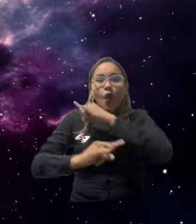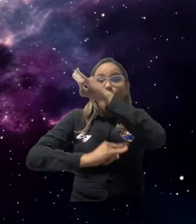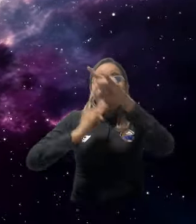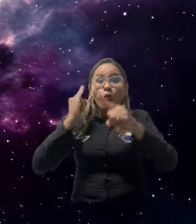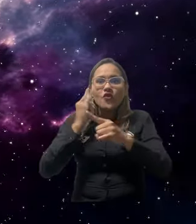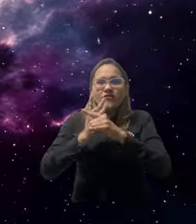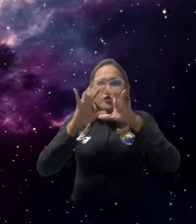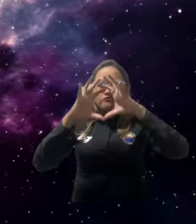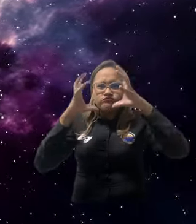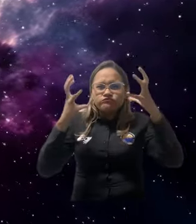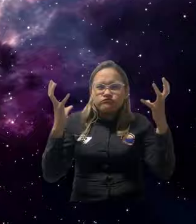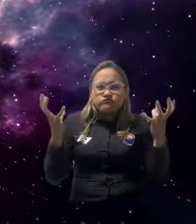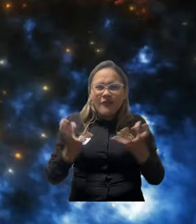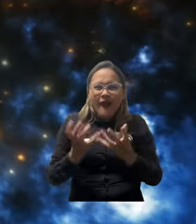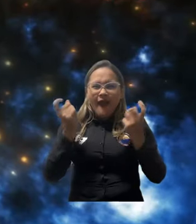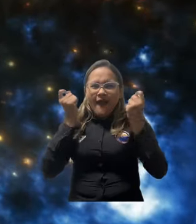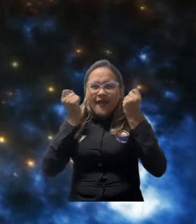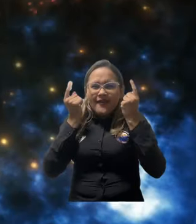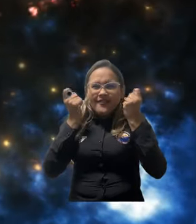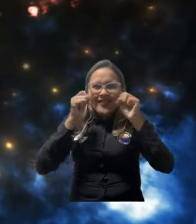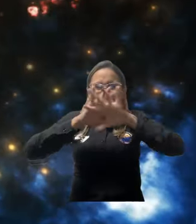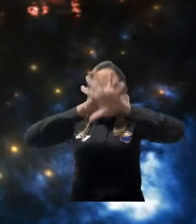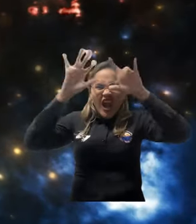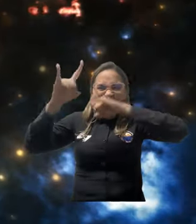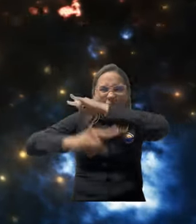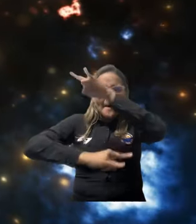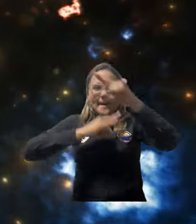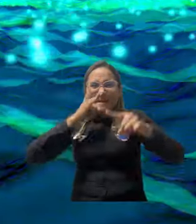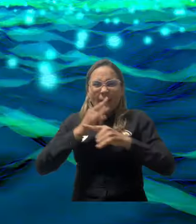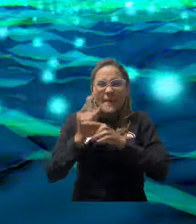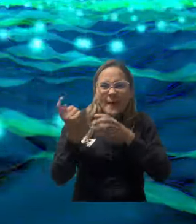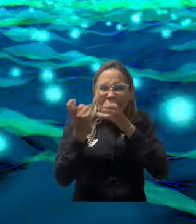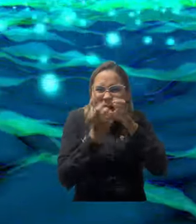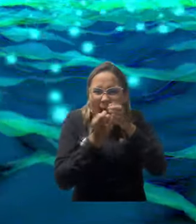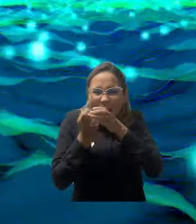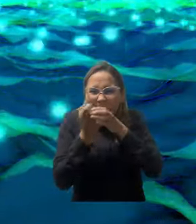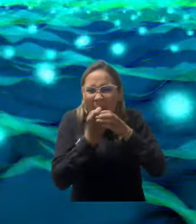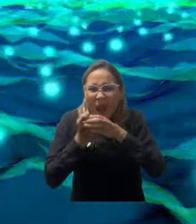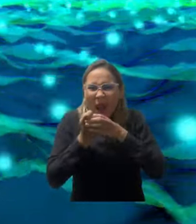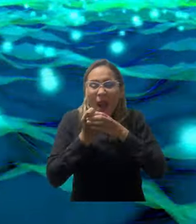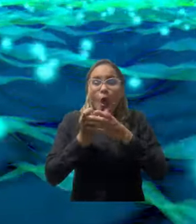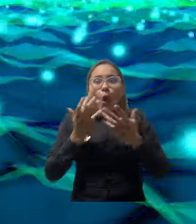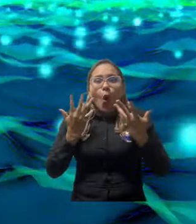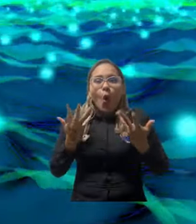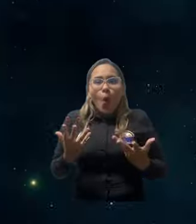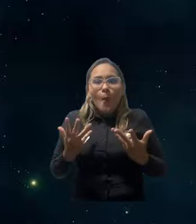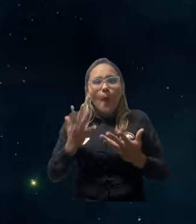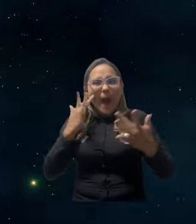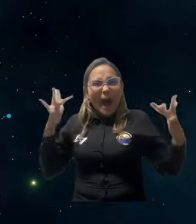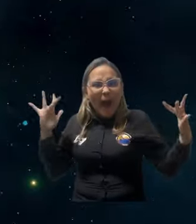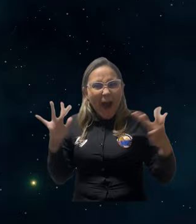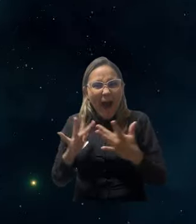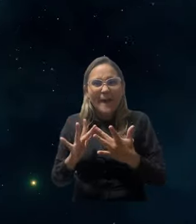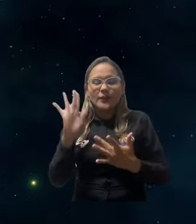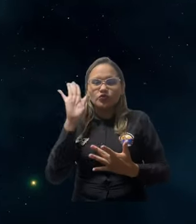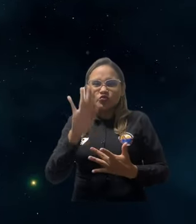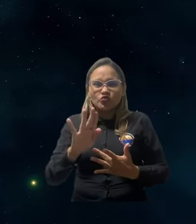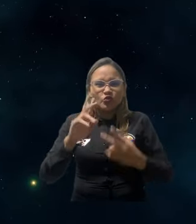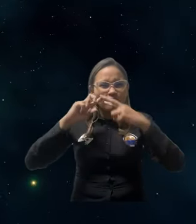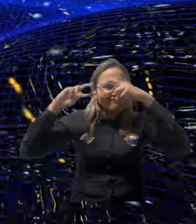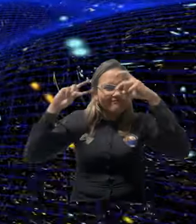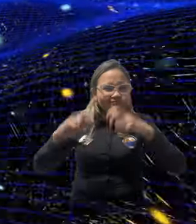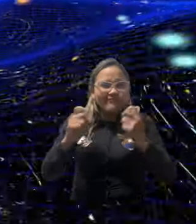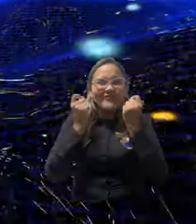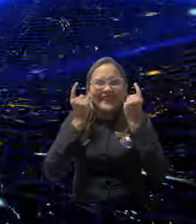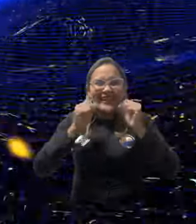acercándonos a esa respuesta a través del funcionamiento de partículas e incluso proporcionar información para entender por qué